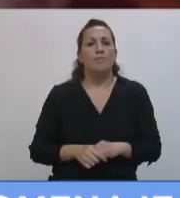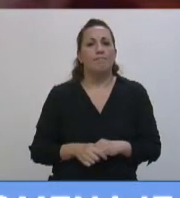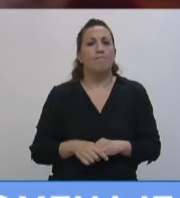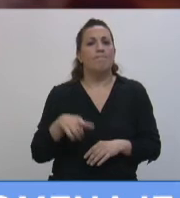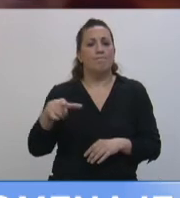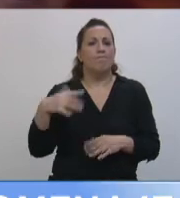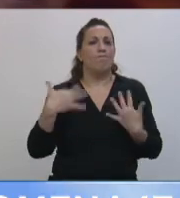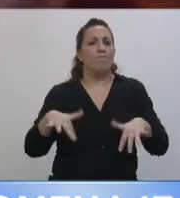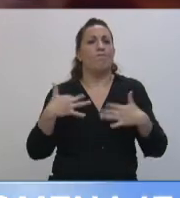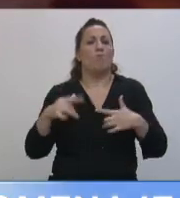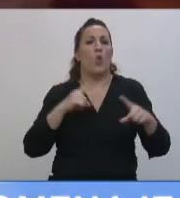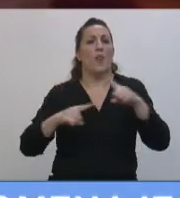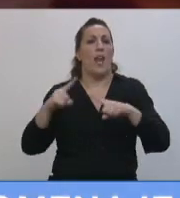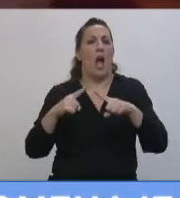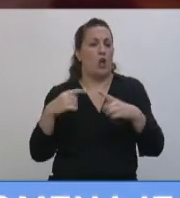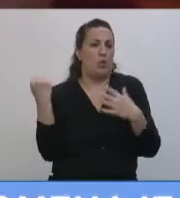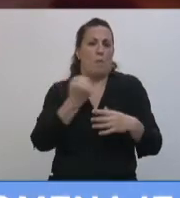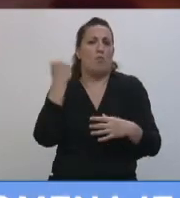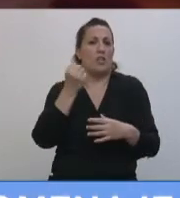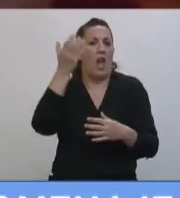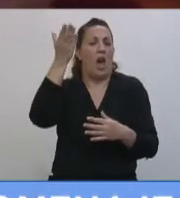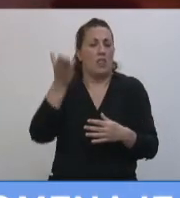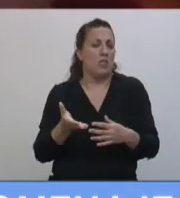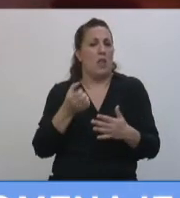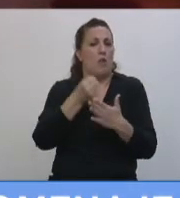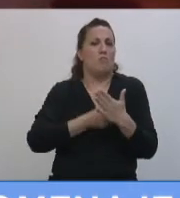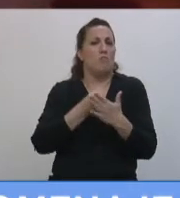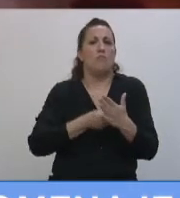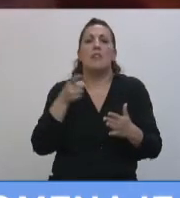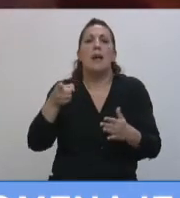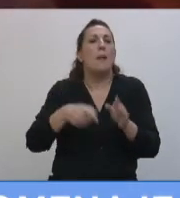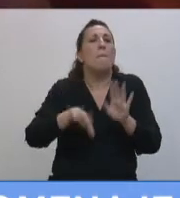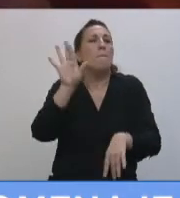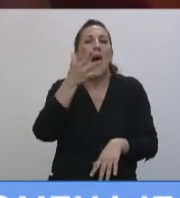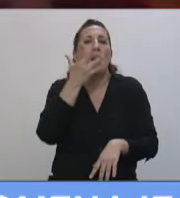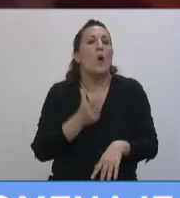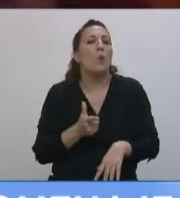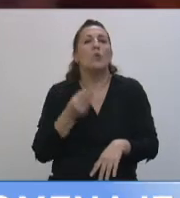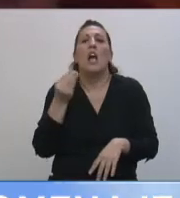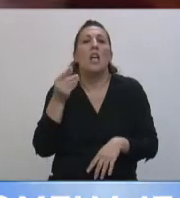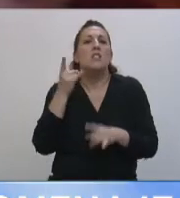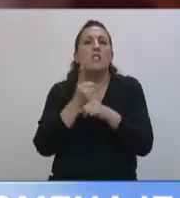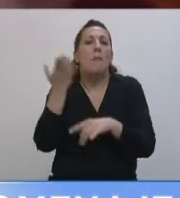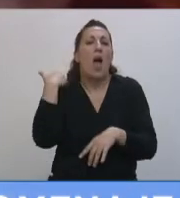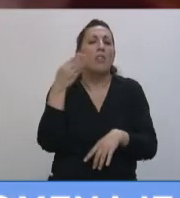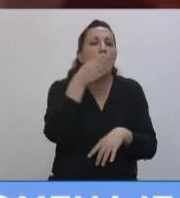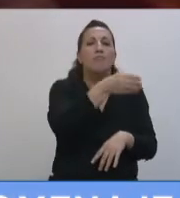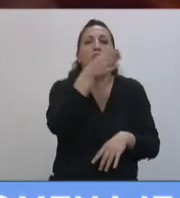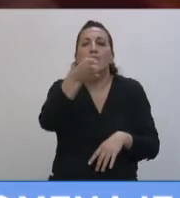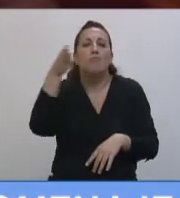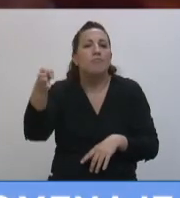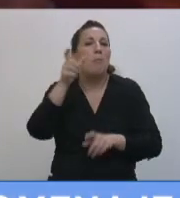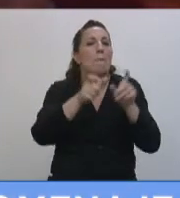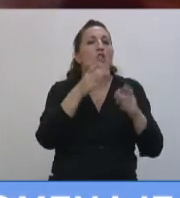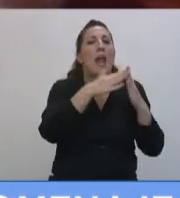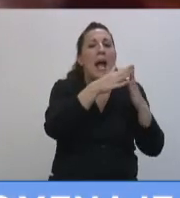gran dirigente y a su vez una militante de base. No había cosas que más le guste que hacer casa por casa, con un gran compromiso